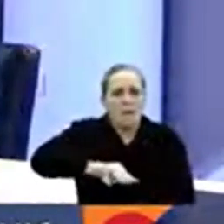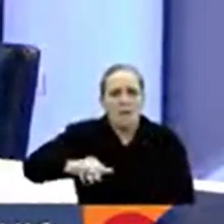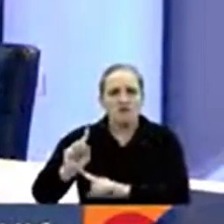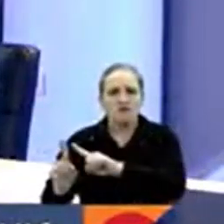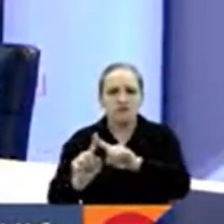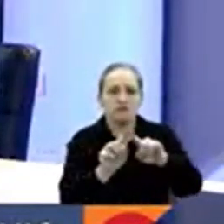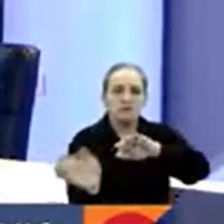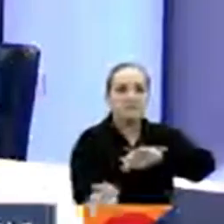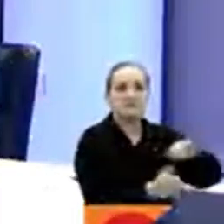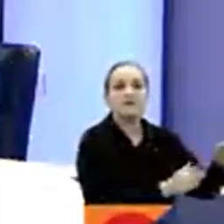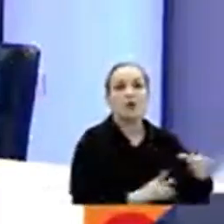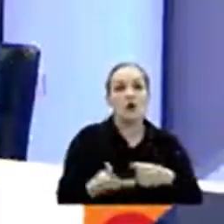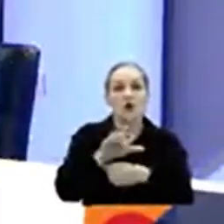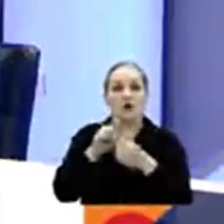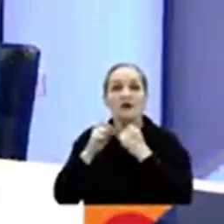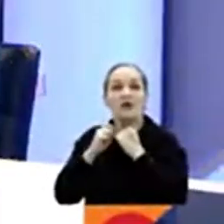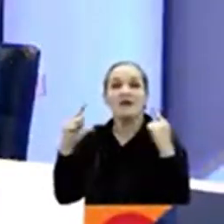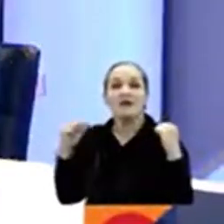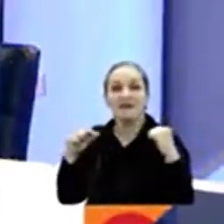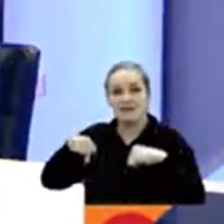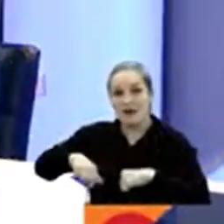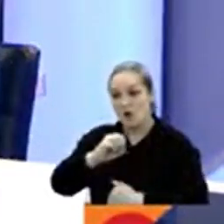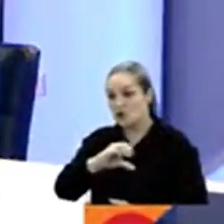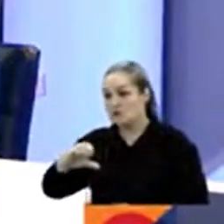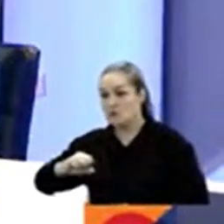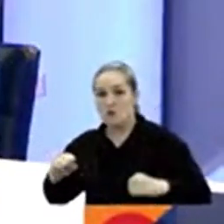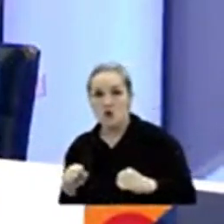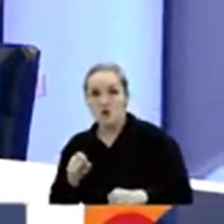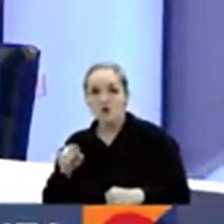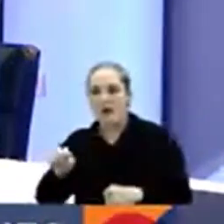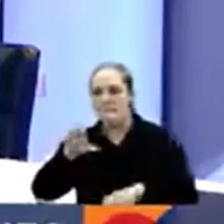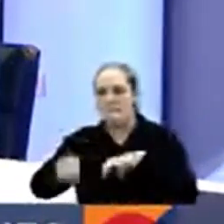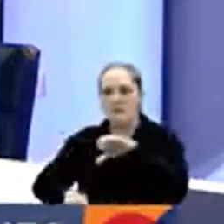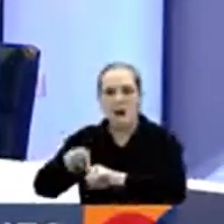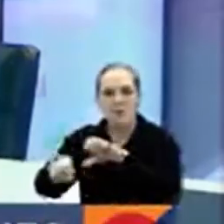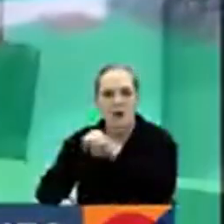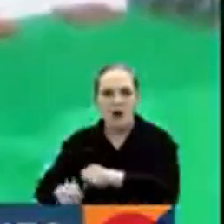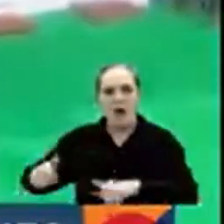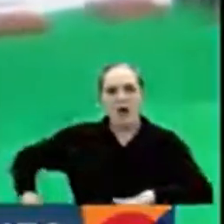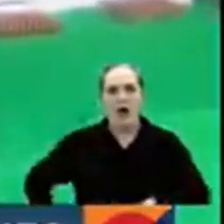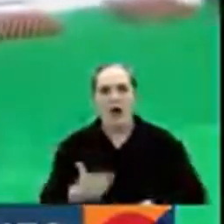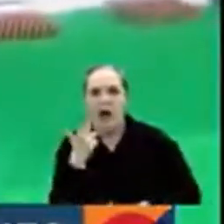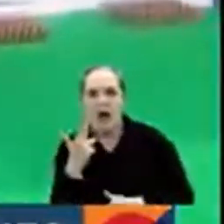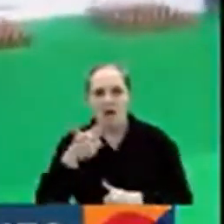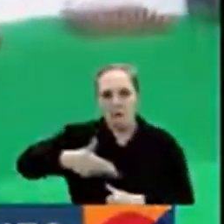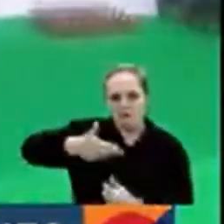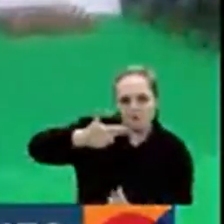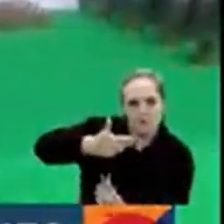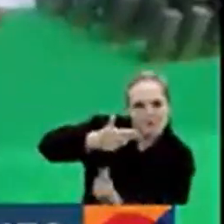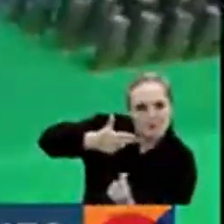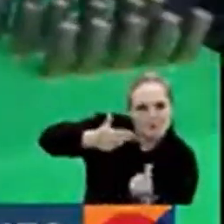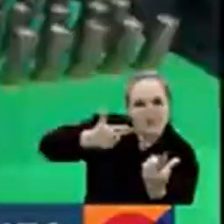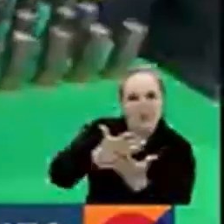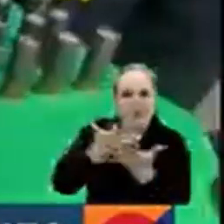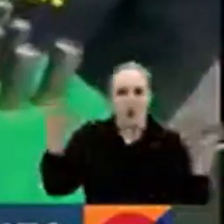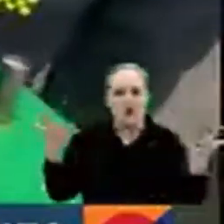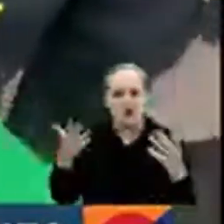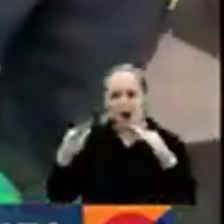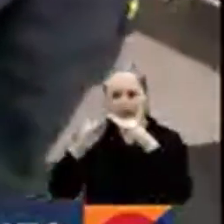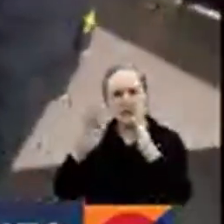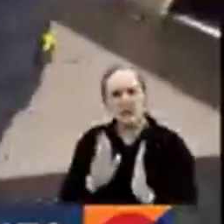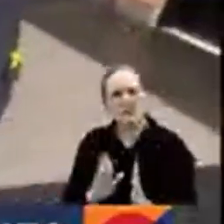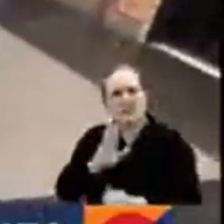En la localidad de Engativán, en occidente de Bogotá, la policía incautó armas y municiones. El operativo fue desarrollado en la casa de una mujer